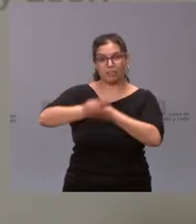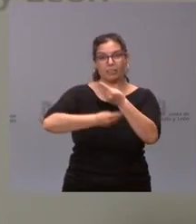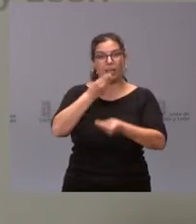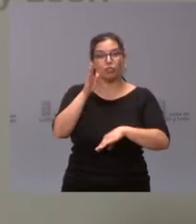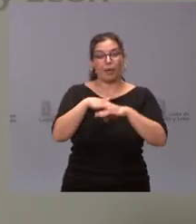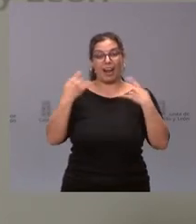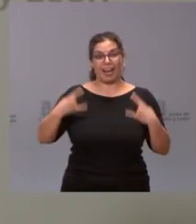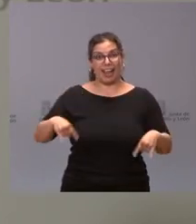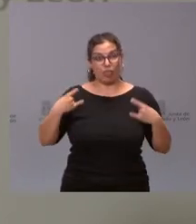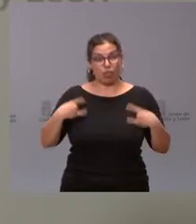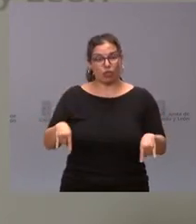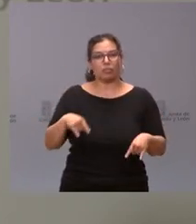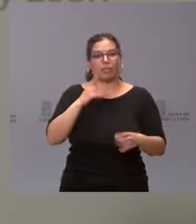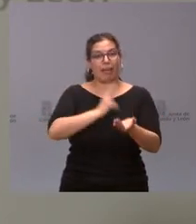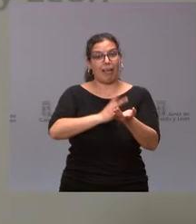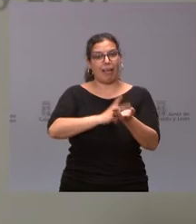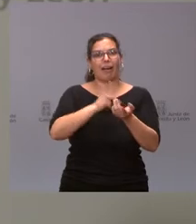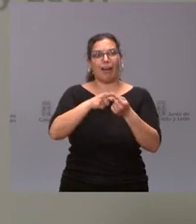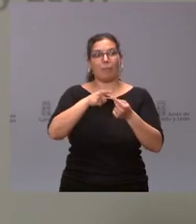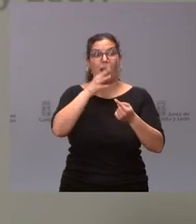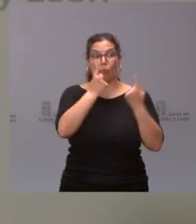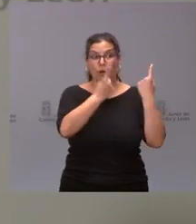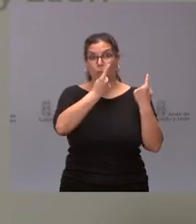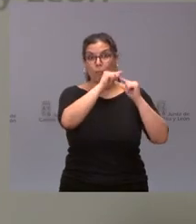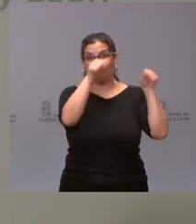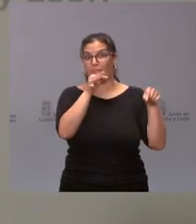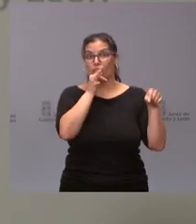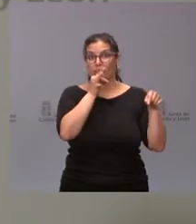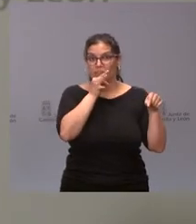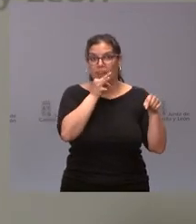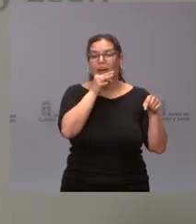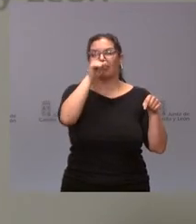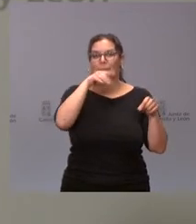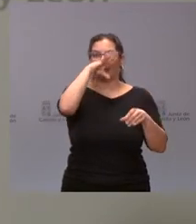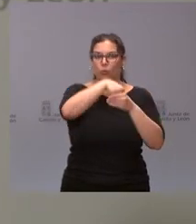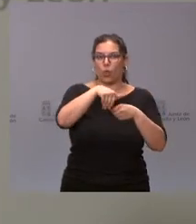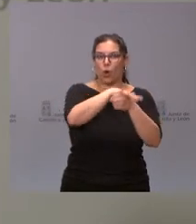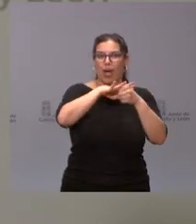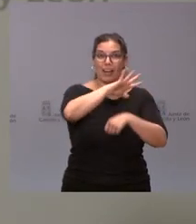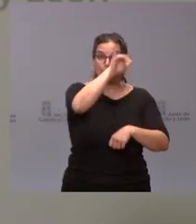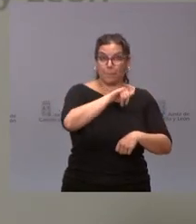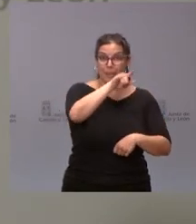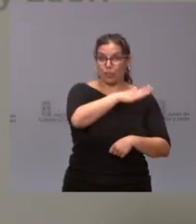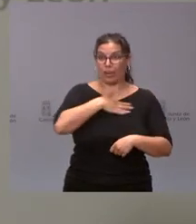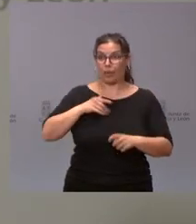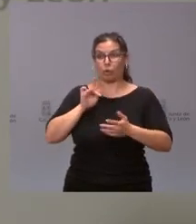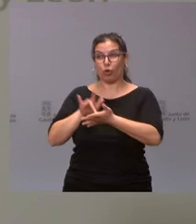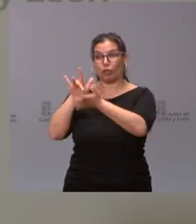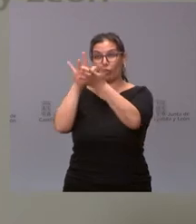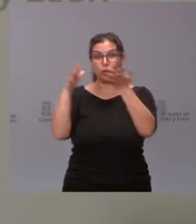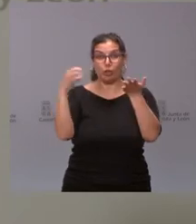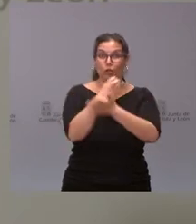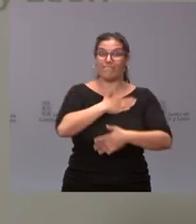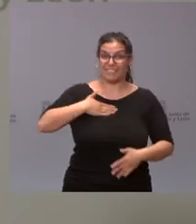de la radioterapia a las provincias que hoy no lo tienen, incluido el área de salud del Bierzo, que es un objetivo irrenunciable de la